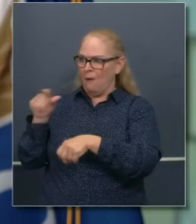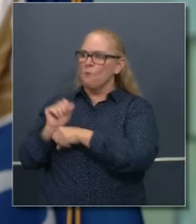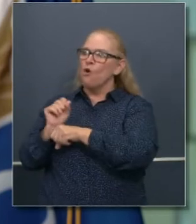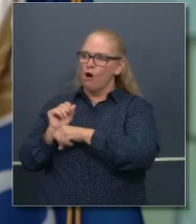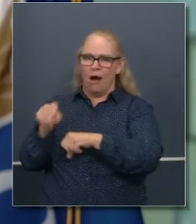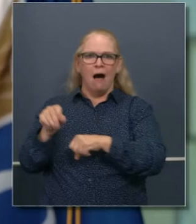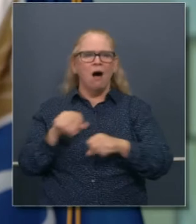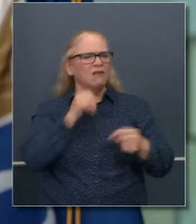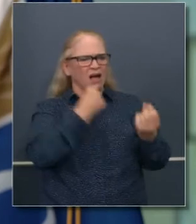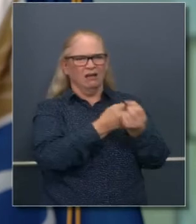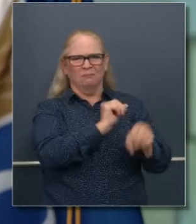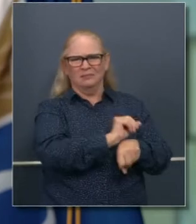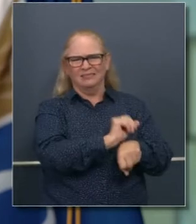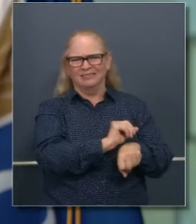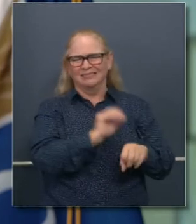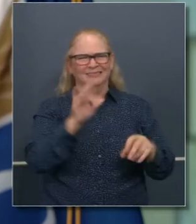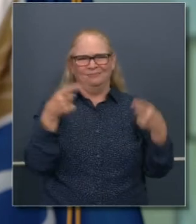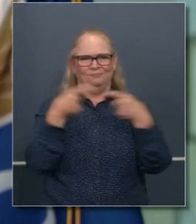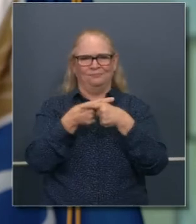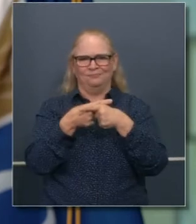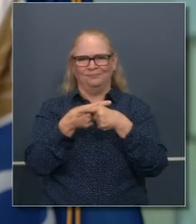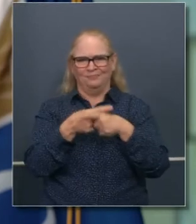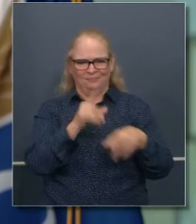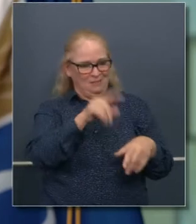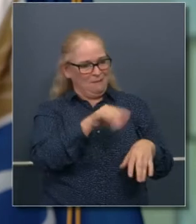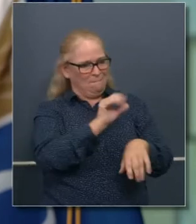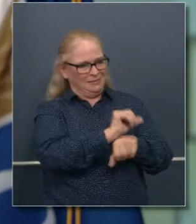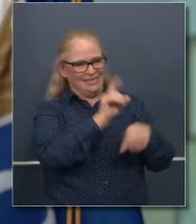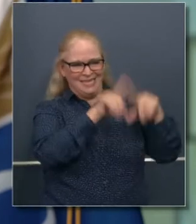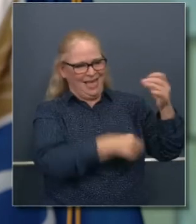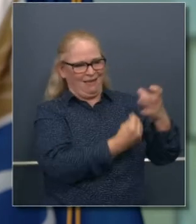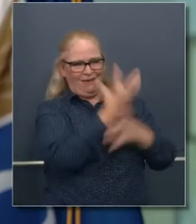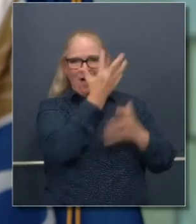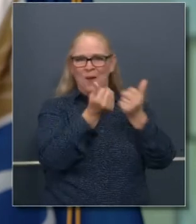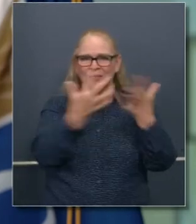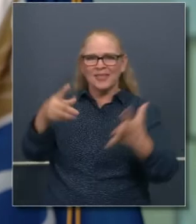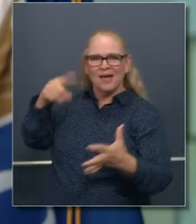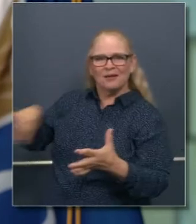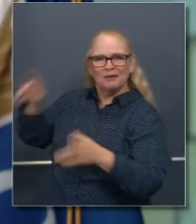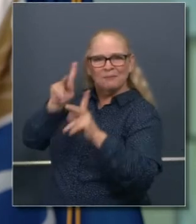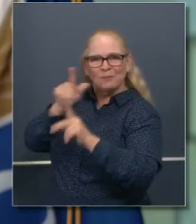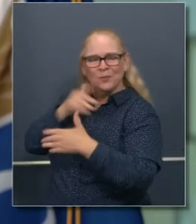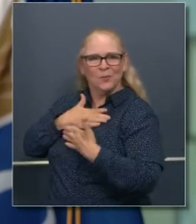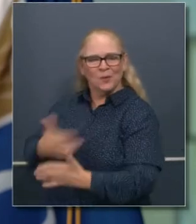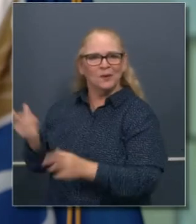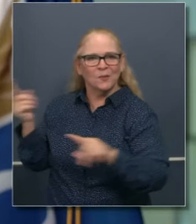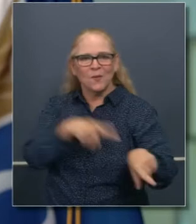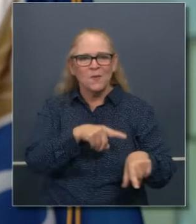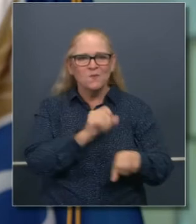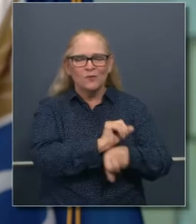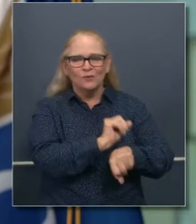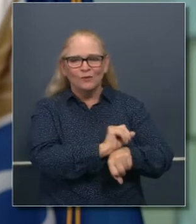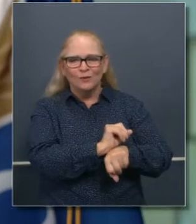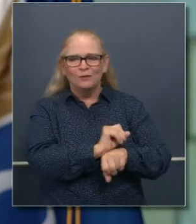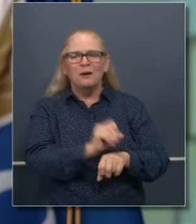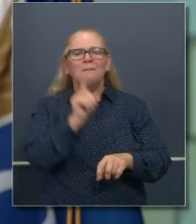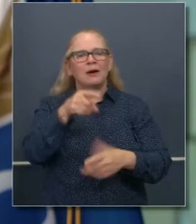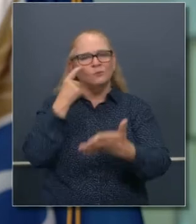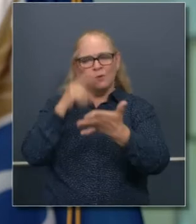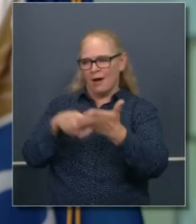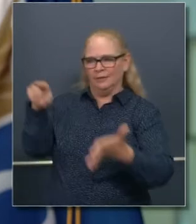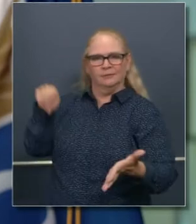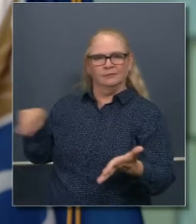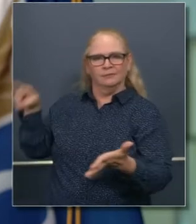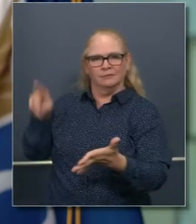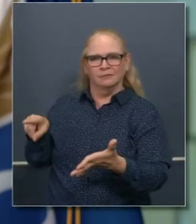negocios no pueden crecer en un mundo que está fracasando y que no puede ser pro empleo sin ser pro negocio. Tenemos que reconocer que el nuevo paradigma